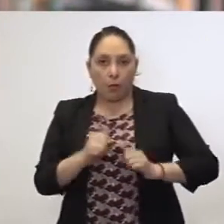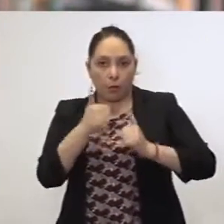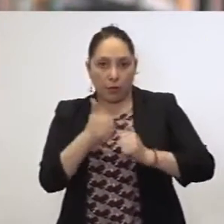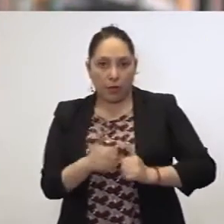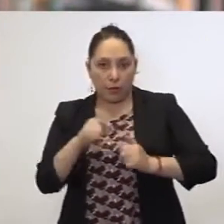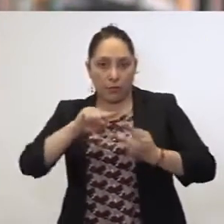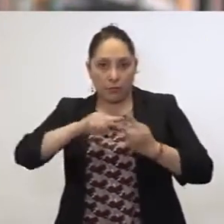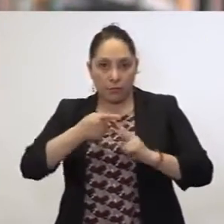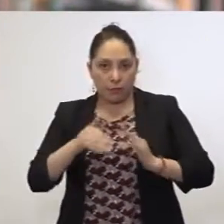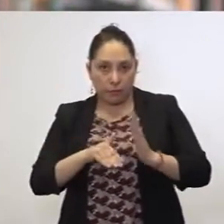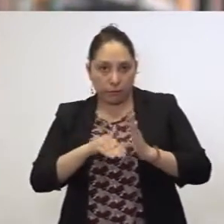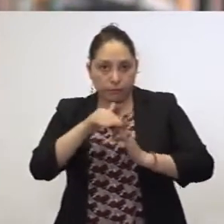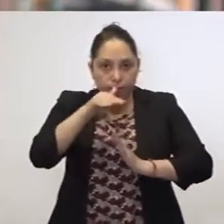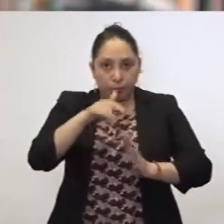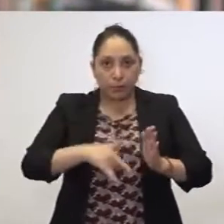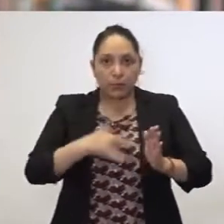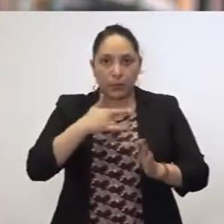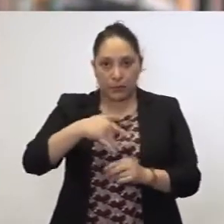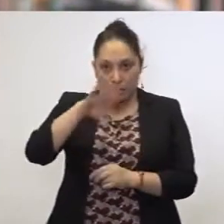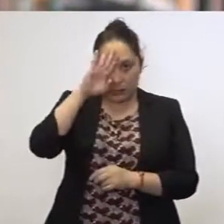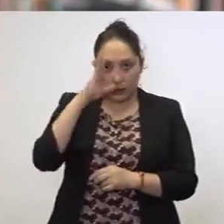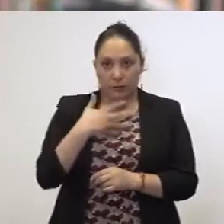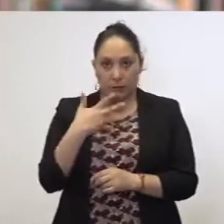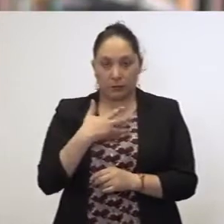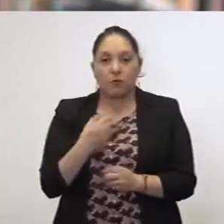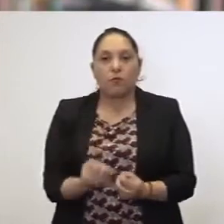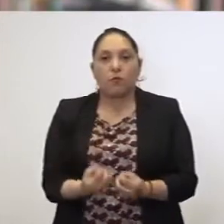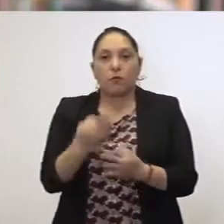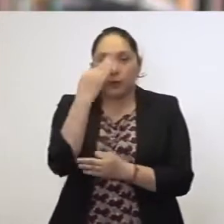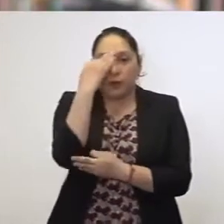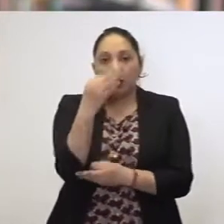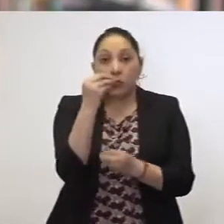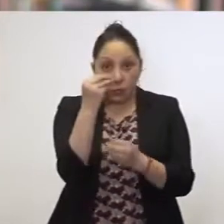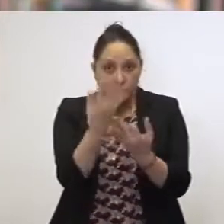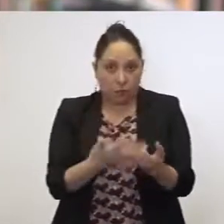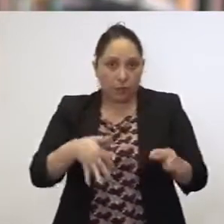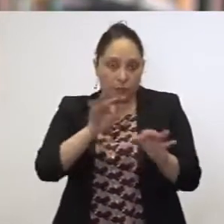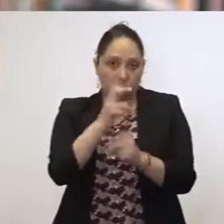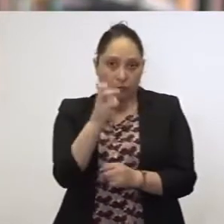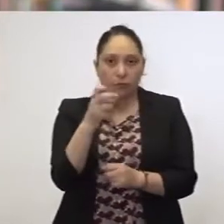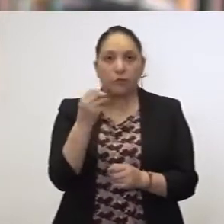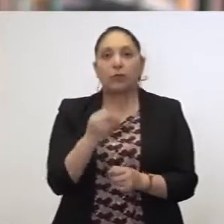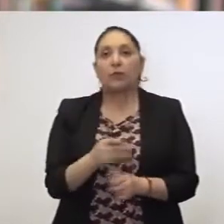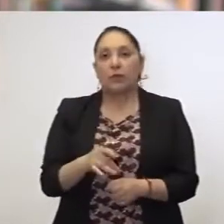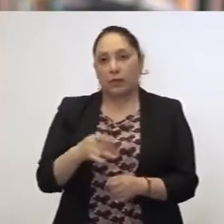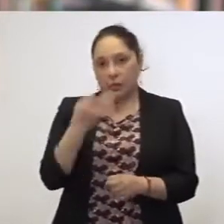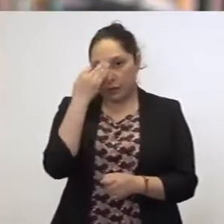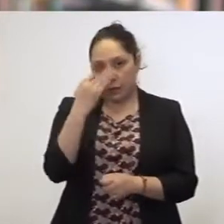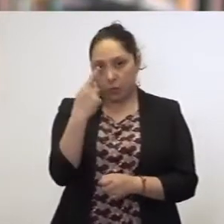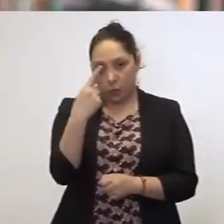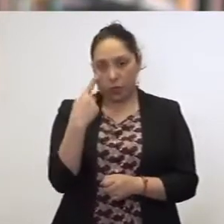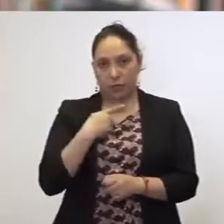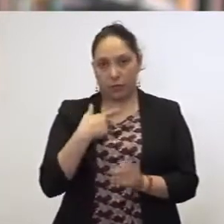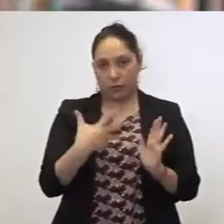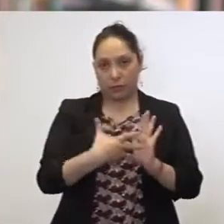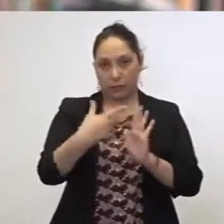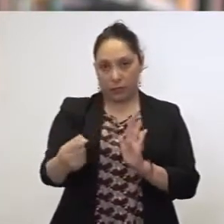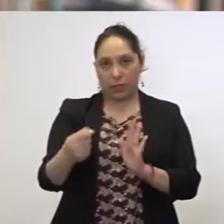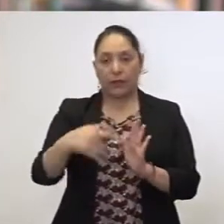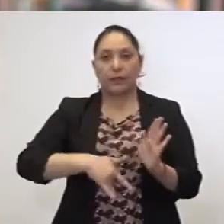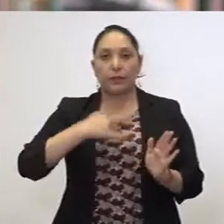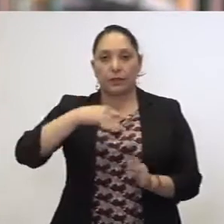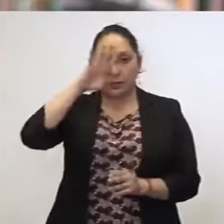COVID-19, y esto es importante, es decir, el tiempo que pasa entre que una persona se contagia y